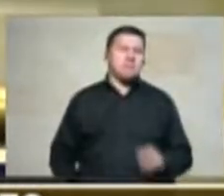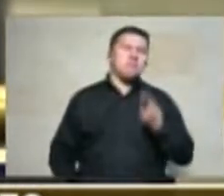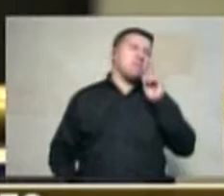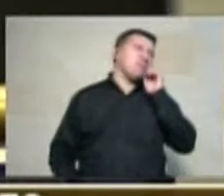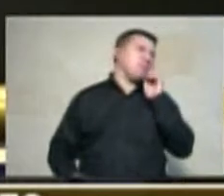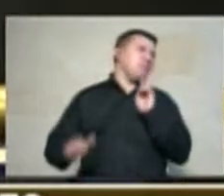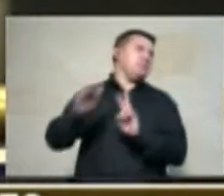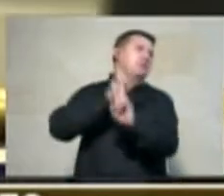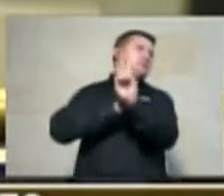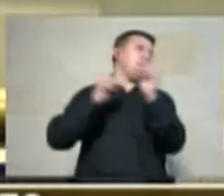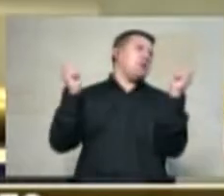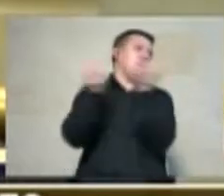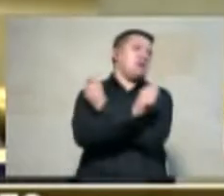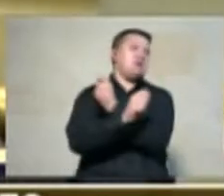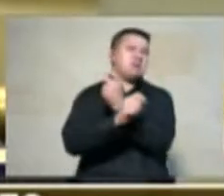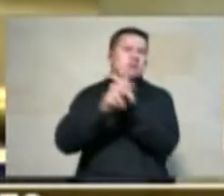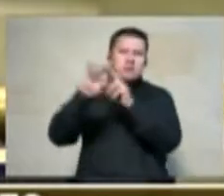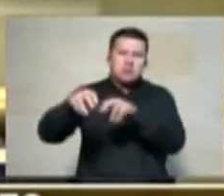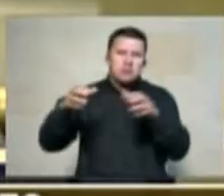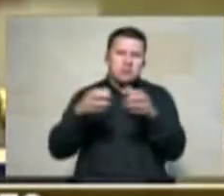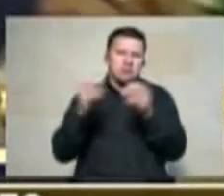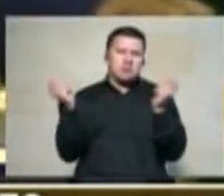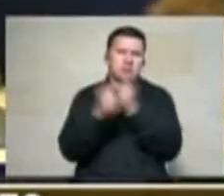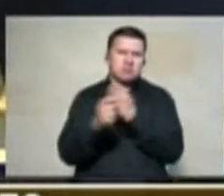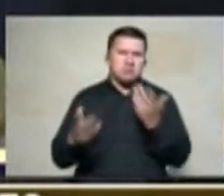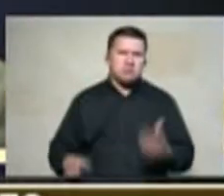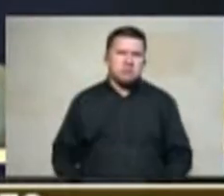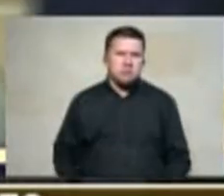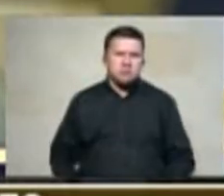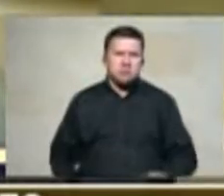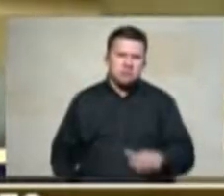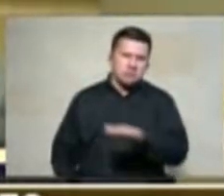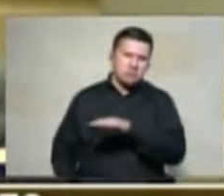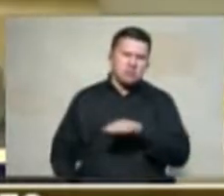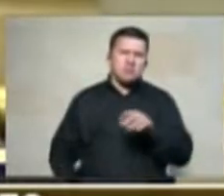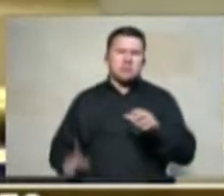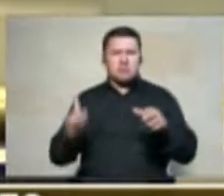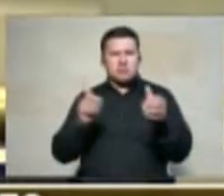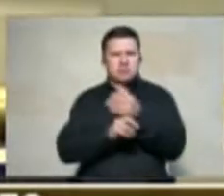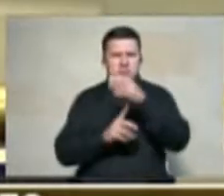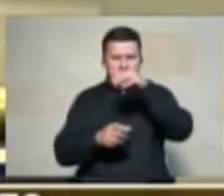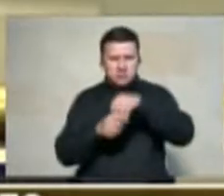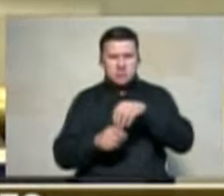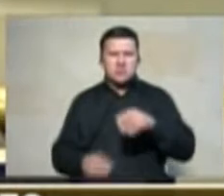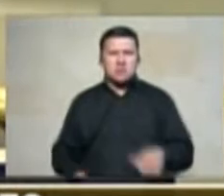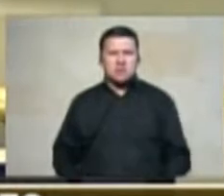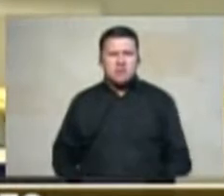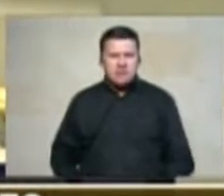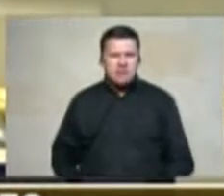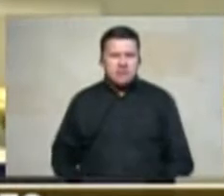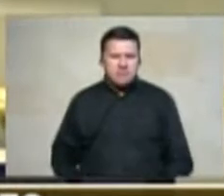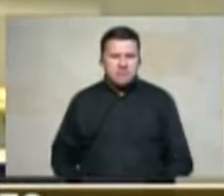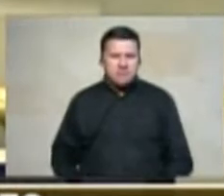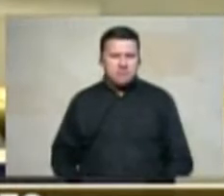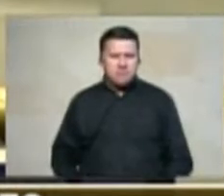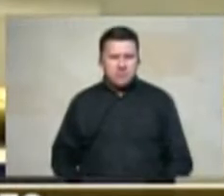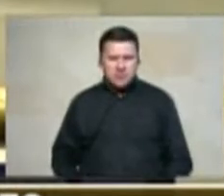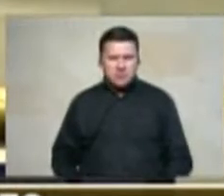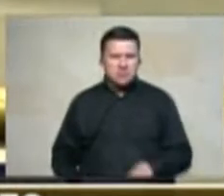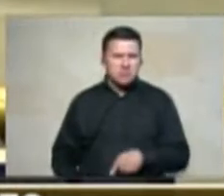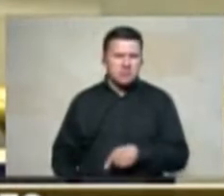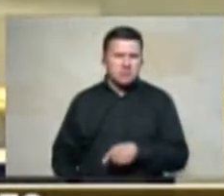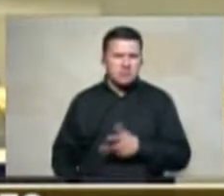agropecuario como que si este se lograra de manera automática como que si este se lograra por vía